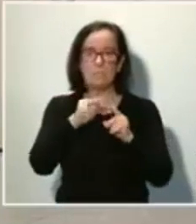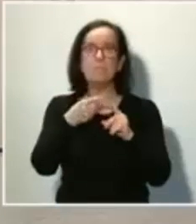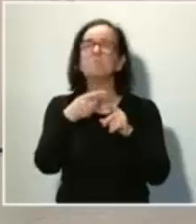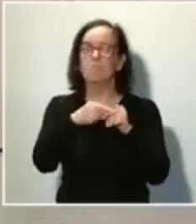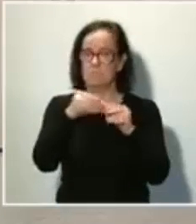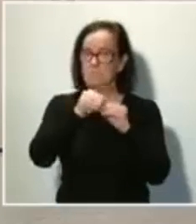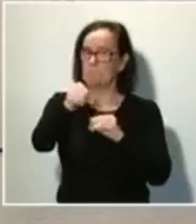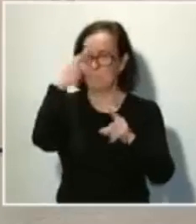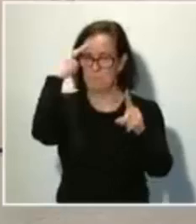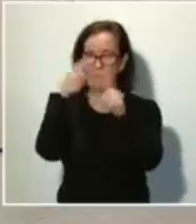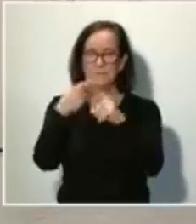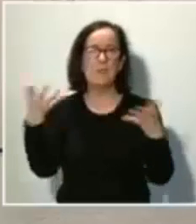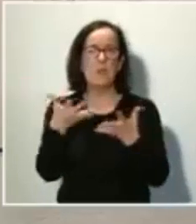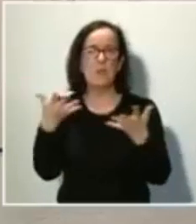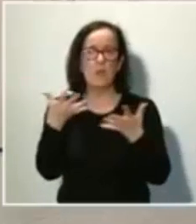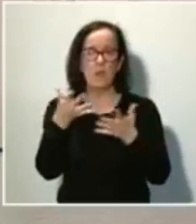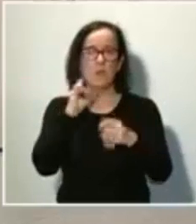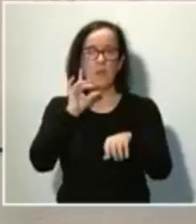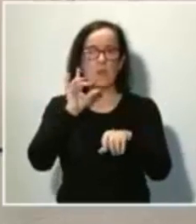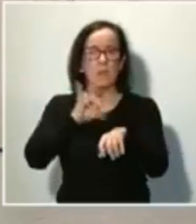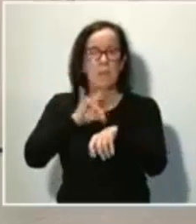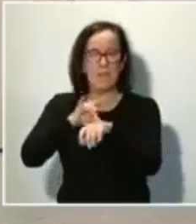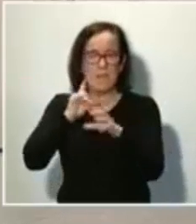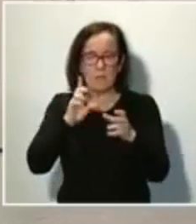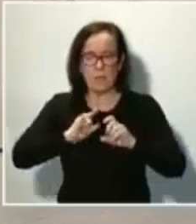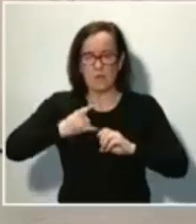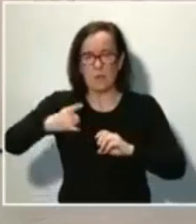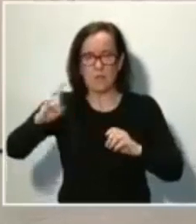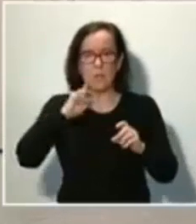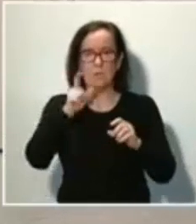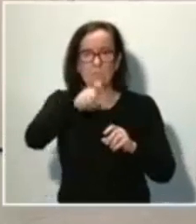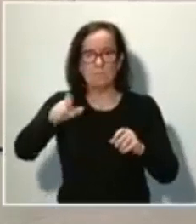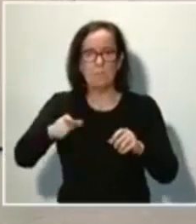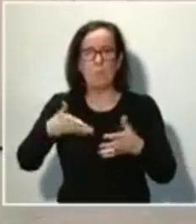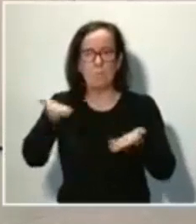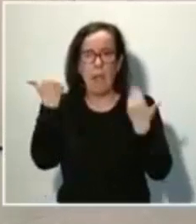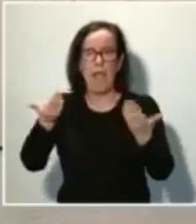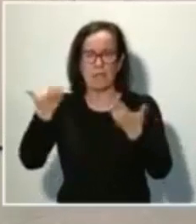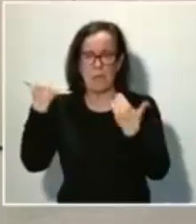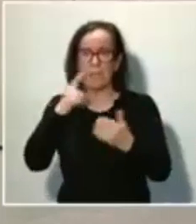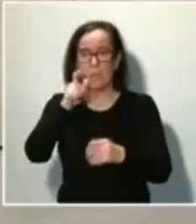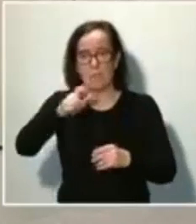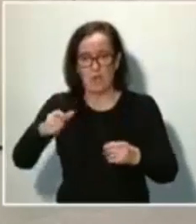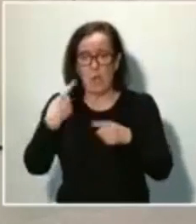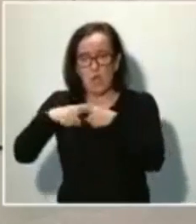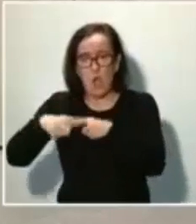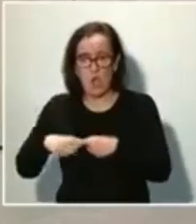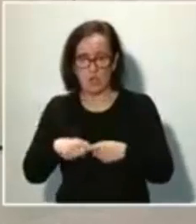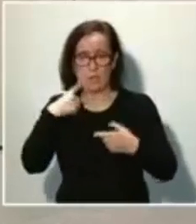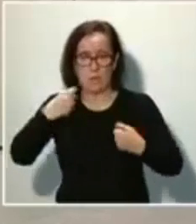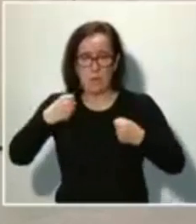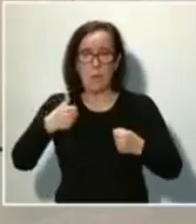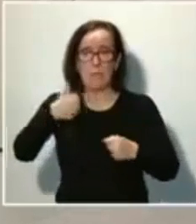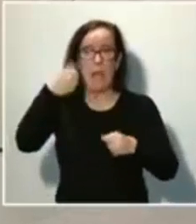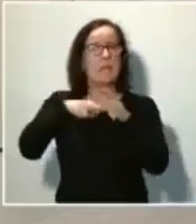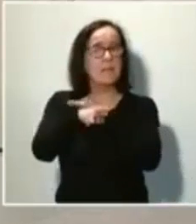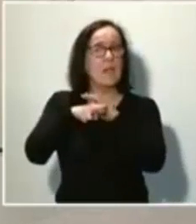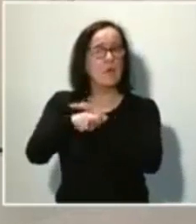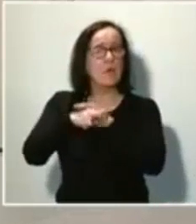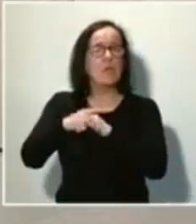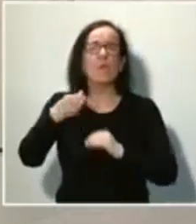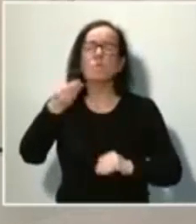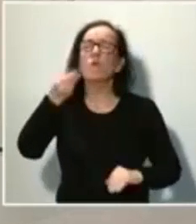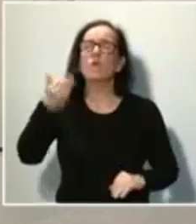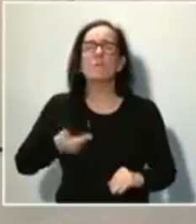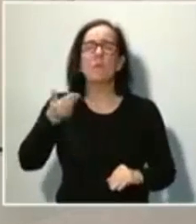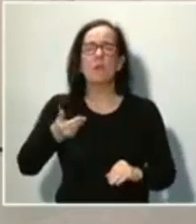Es urgente medicalizar estos centros, reforzando a las plantillas con personal y elementos sanitarios, con más recursos y, muy importante, insisto, con